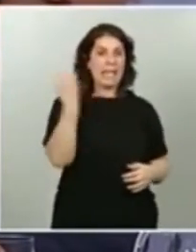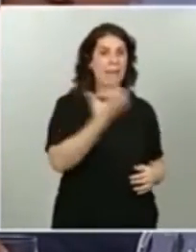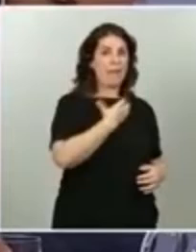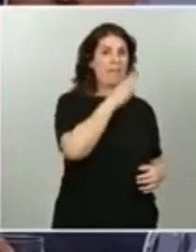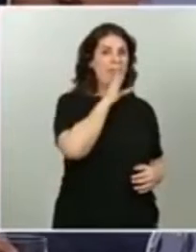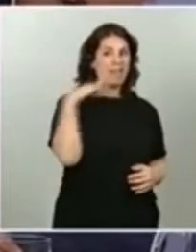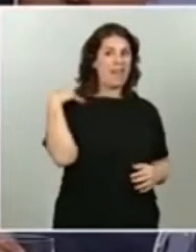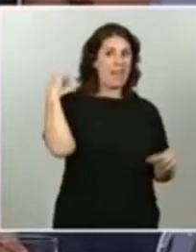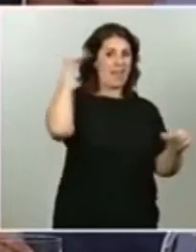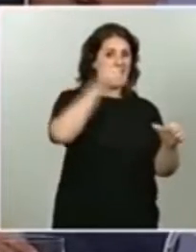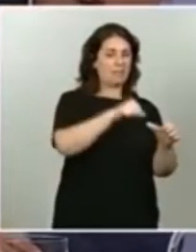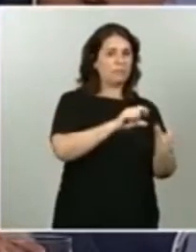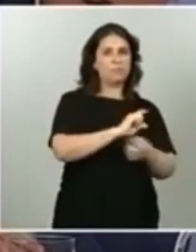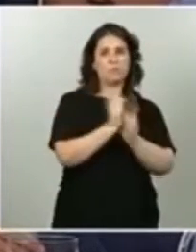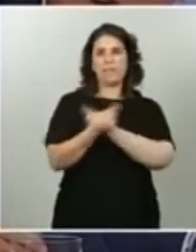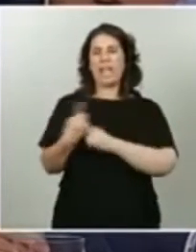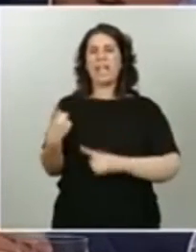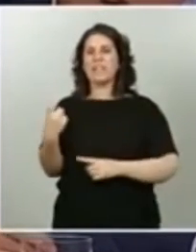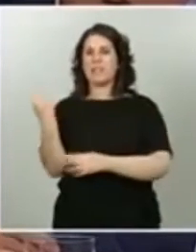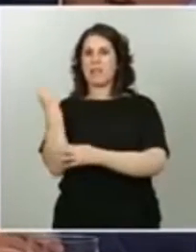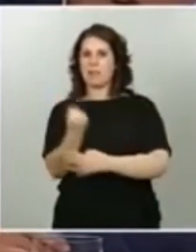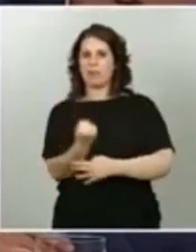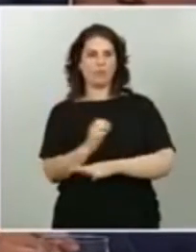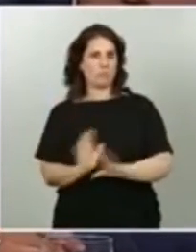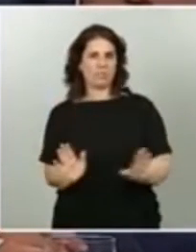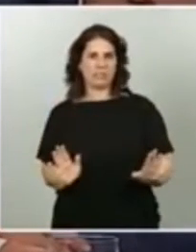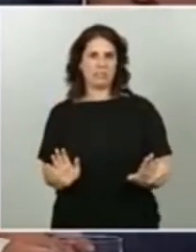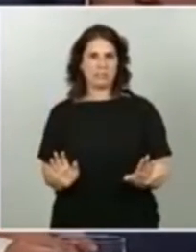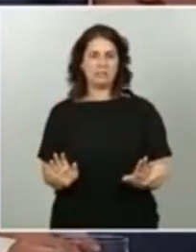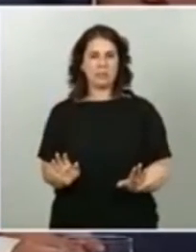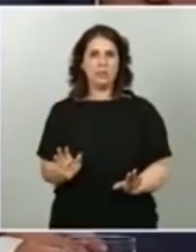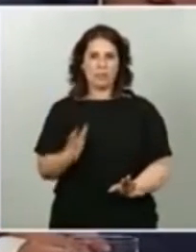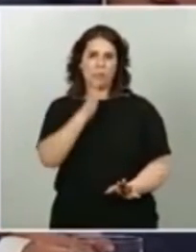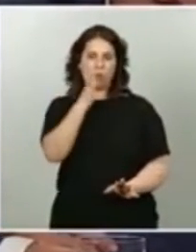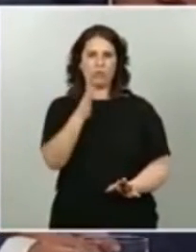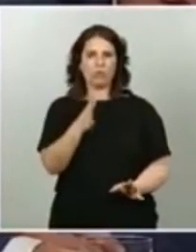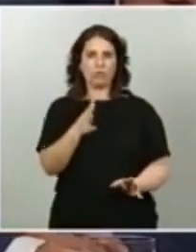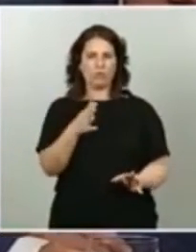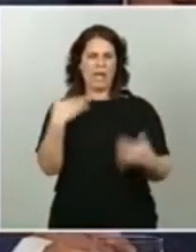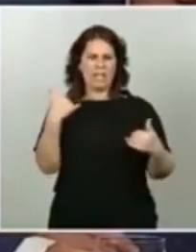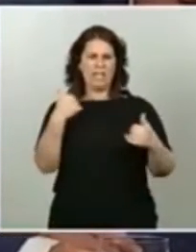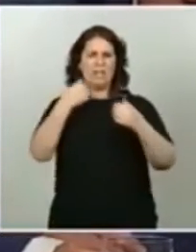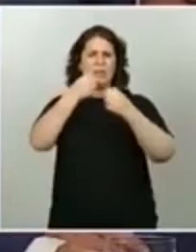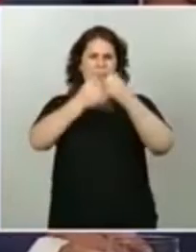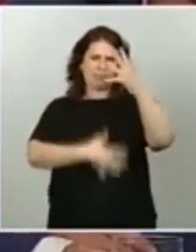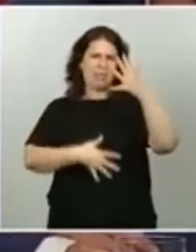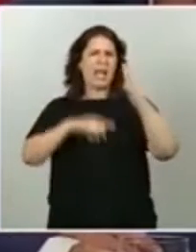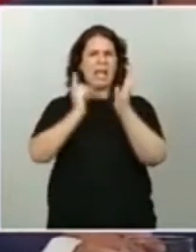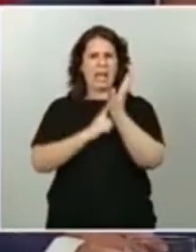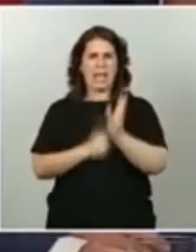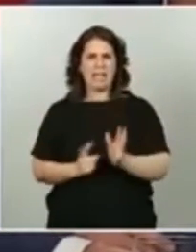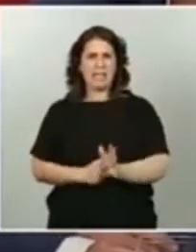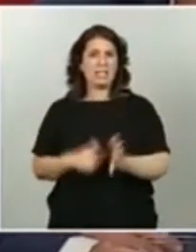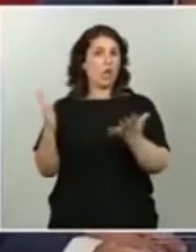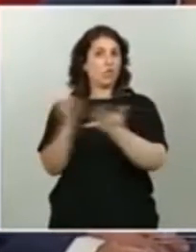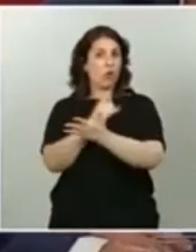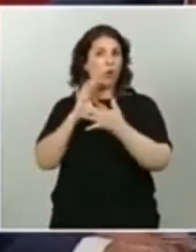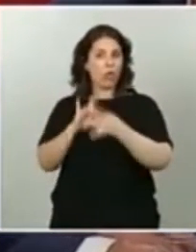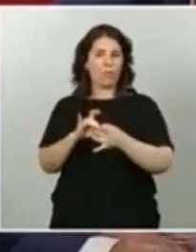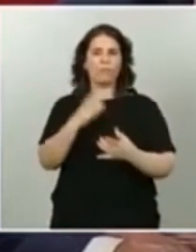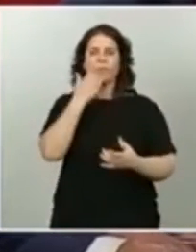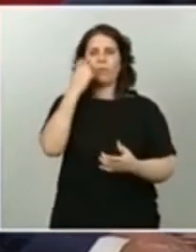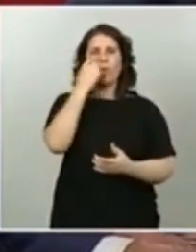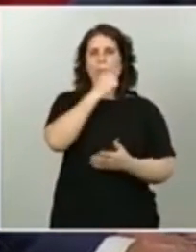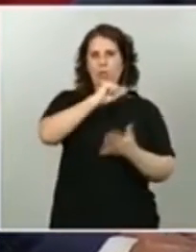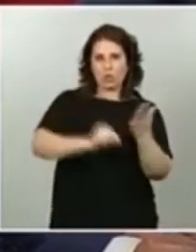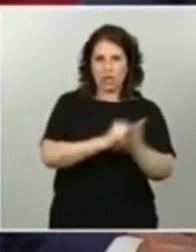necesidad de apoyo y en ese sentido se modifican todo un paquete de leyes que hacen relación a esto. Estoy hablando de la ley del notariado, sobre todo